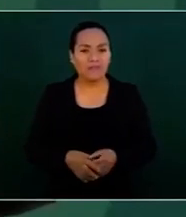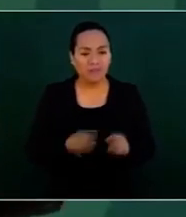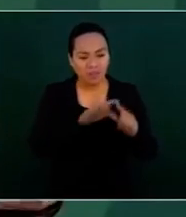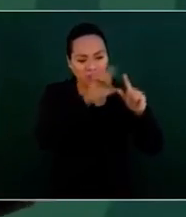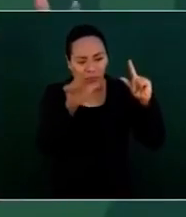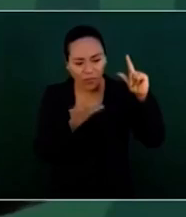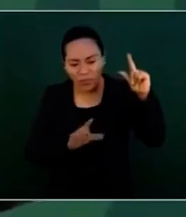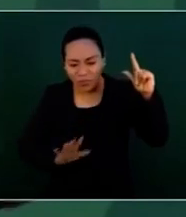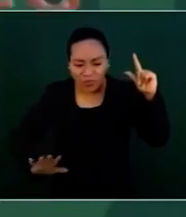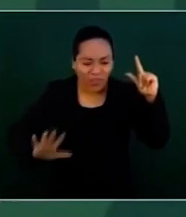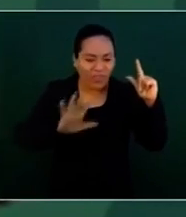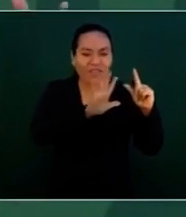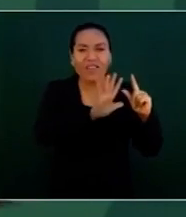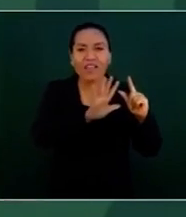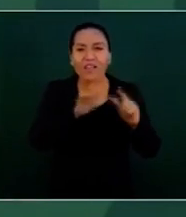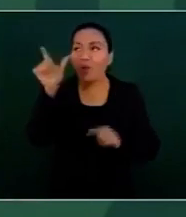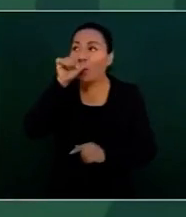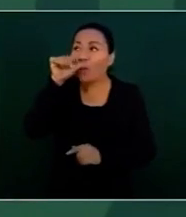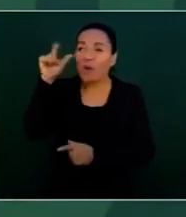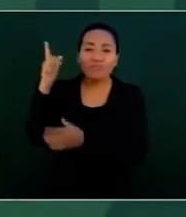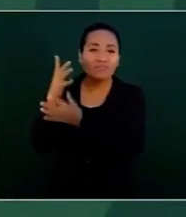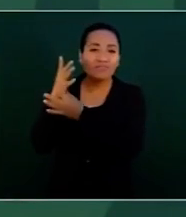decía Juárez, con el pueblo todo, sin el pueblo nada.